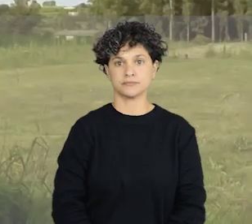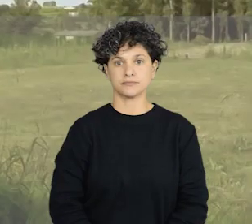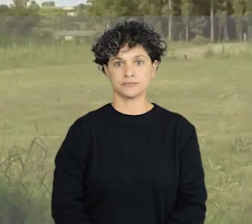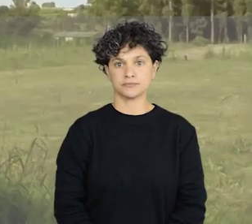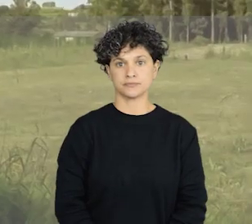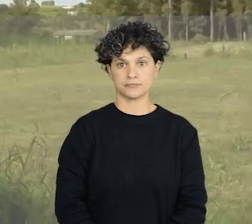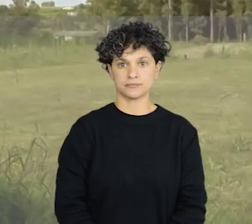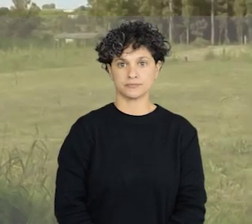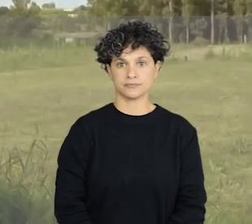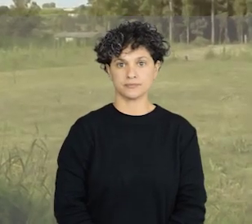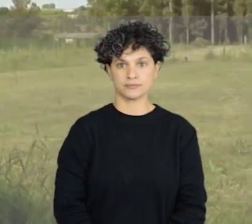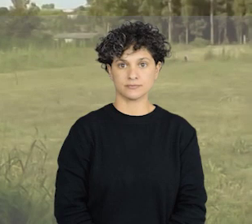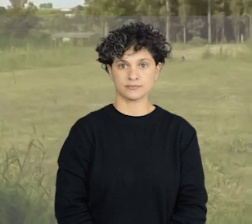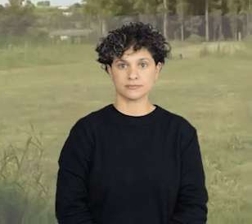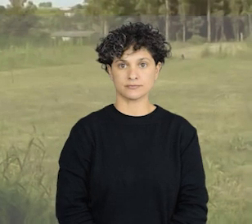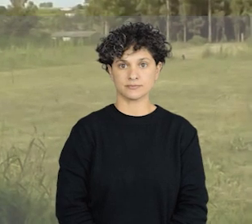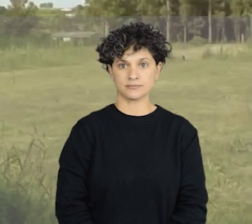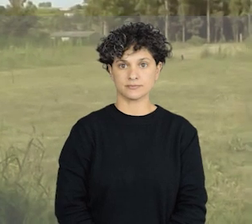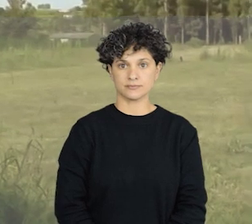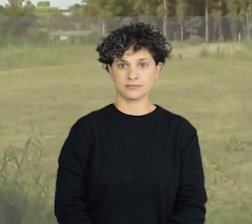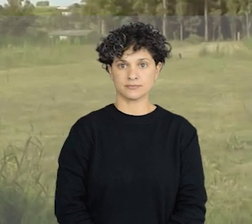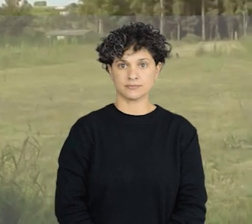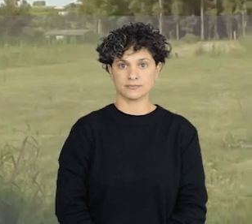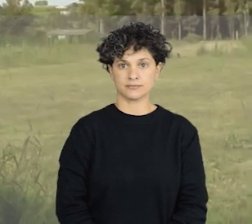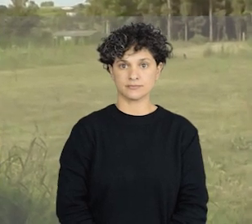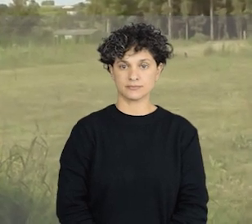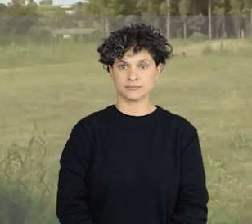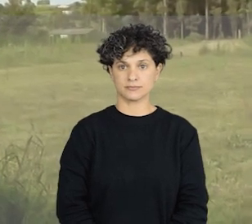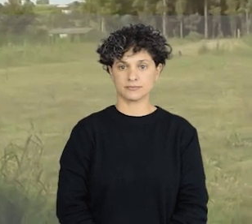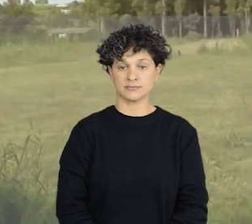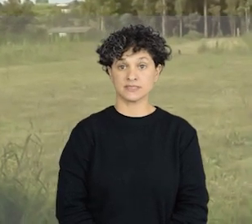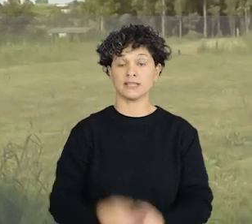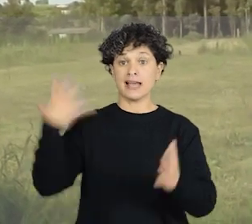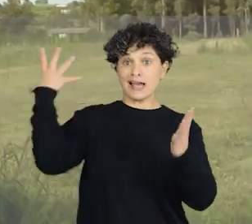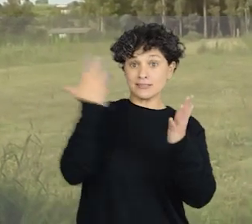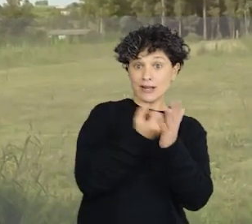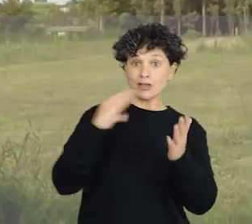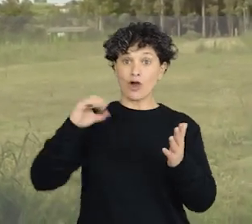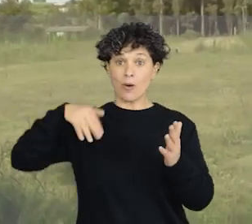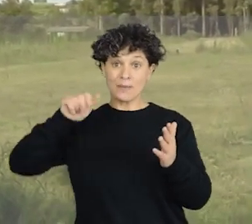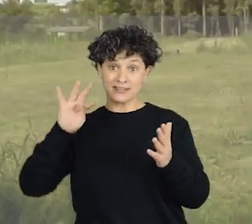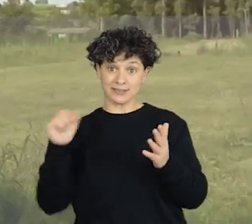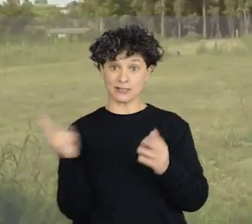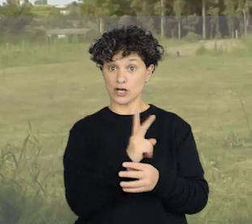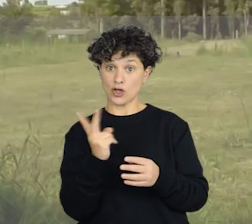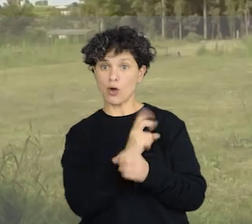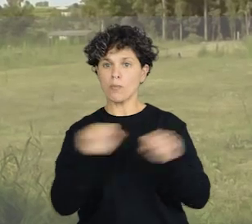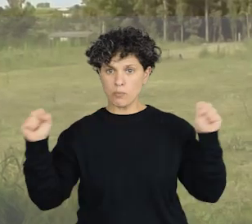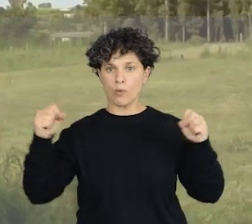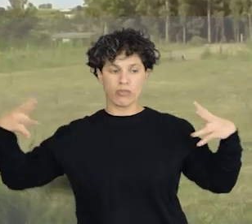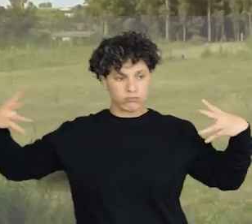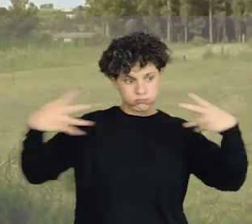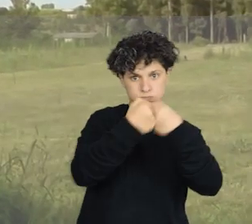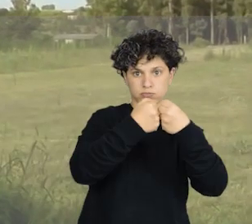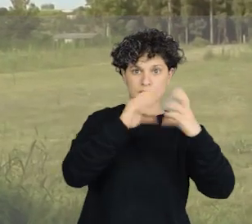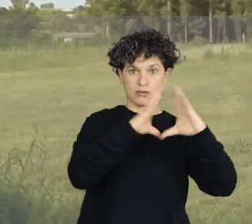Los asteroides y cometas pueden llegar a impactar contra nuestro planeta con consecuencias catastróficas. Por ejemplo,